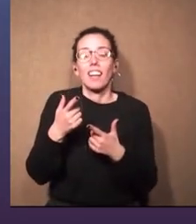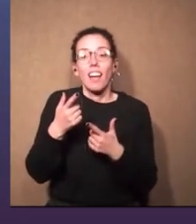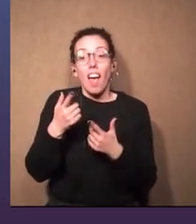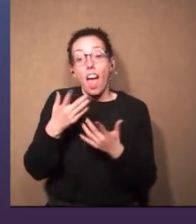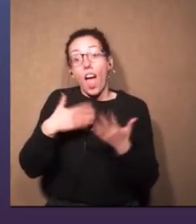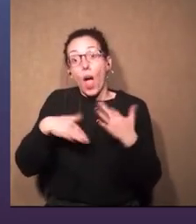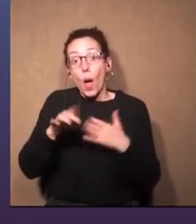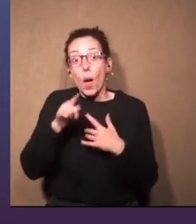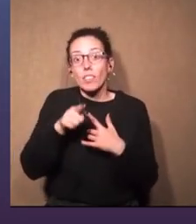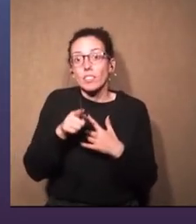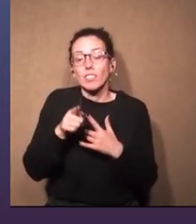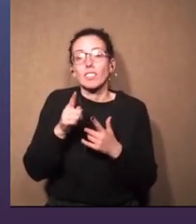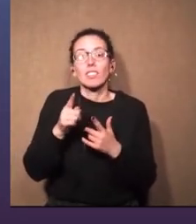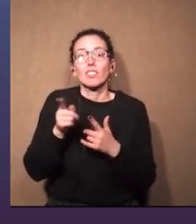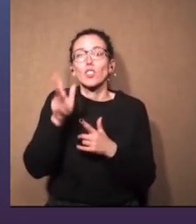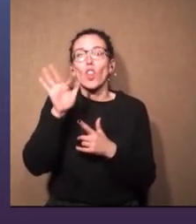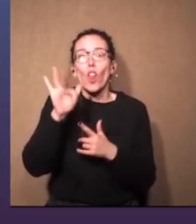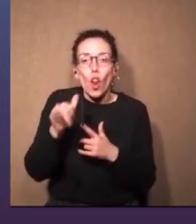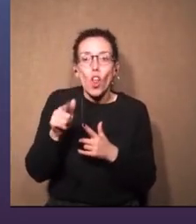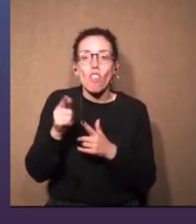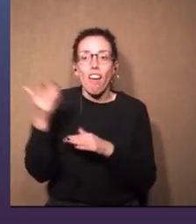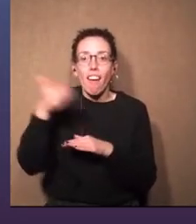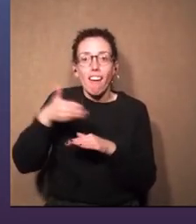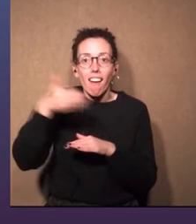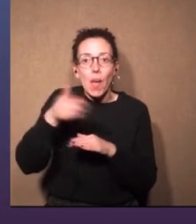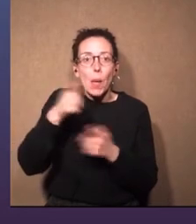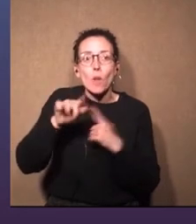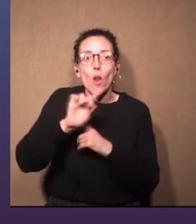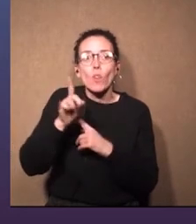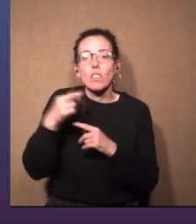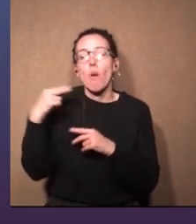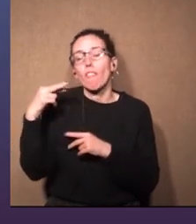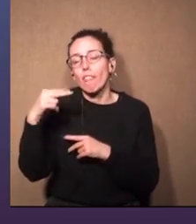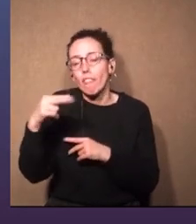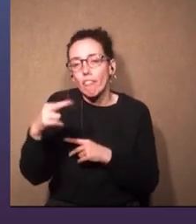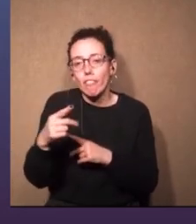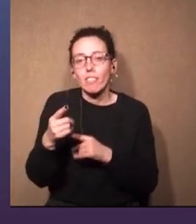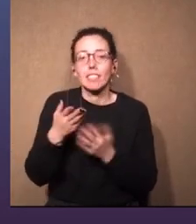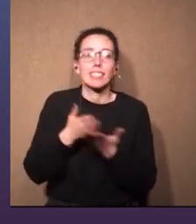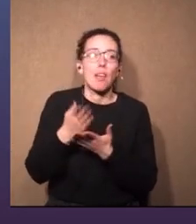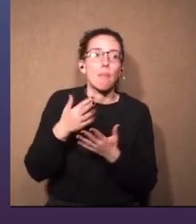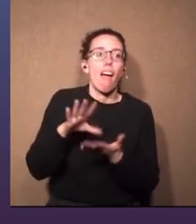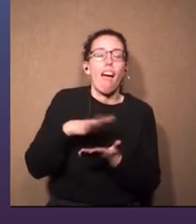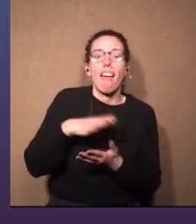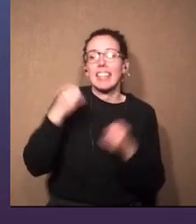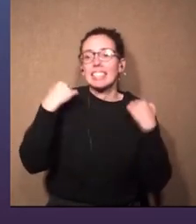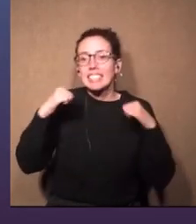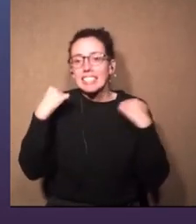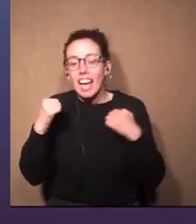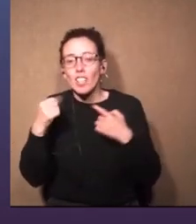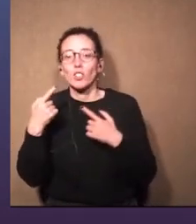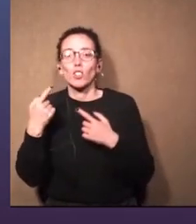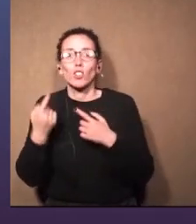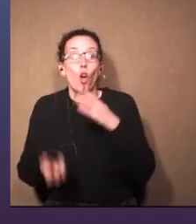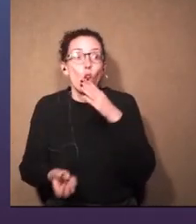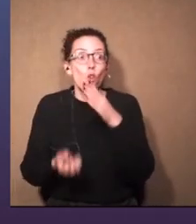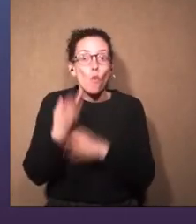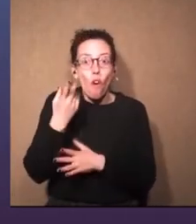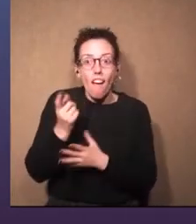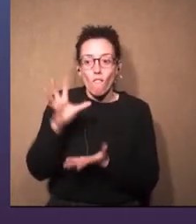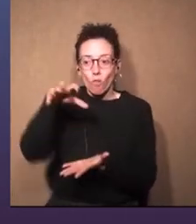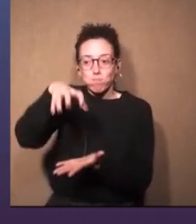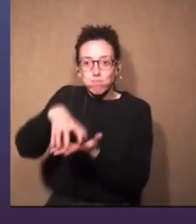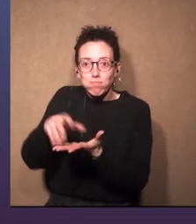que a pesar de eso, de la rutina ningún día es igual. Siempre hay un ensayo, una función, un entreno nuevo,